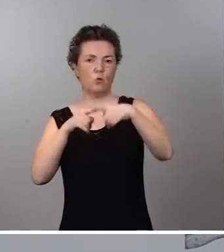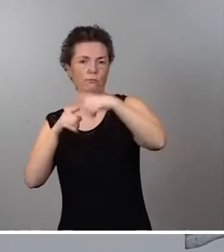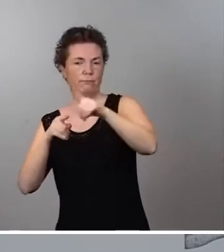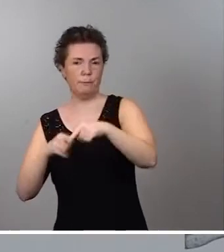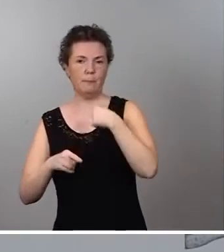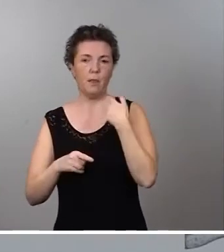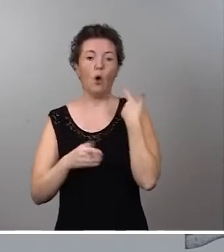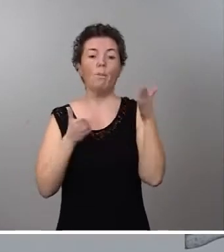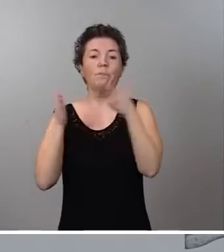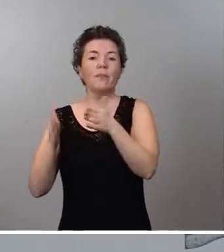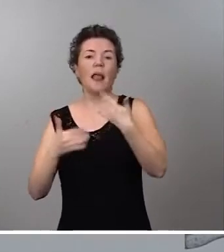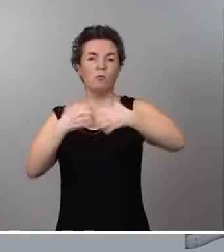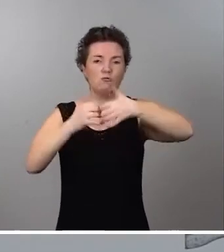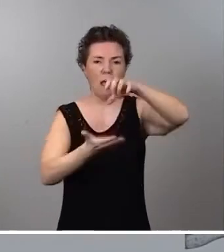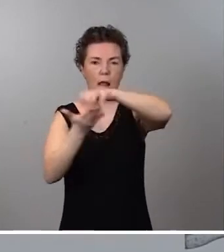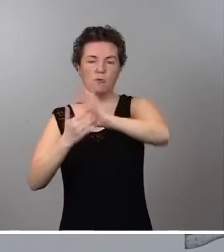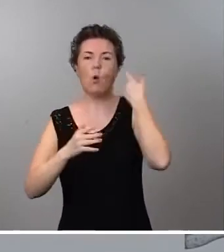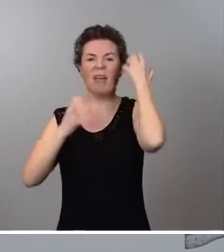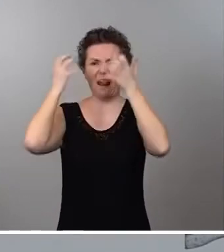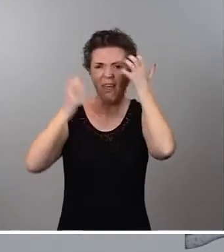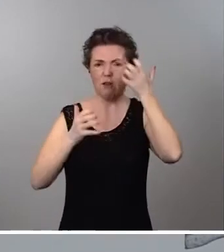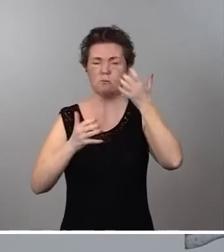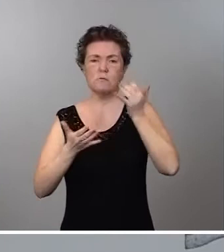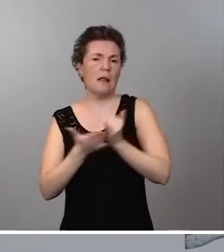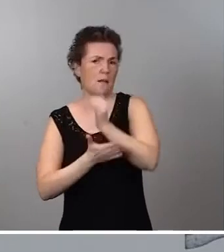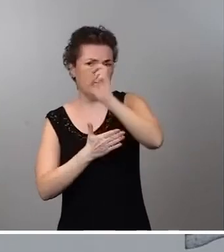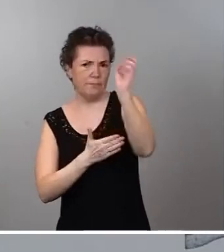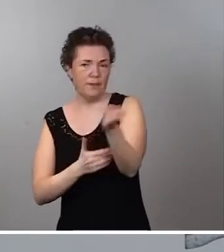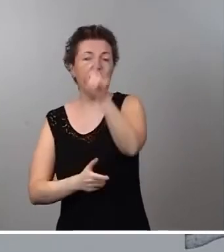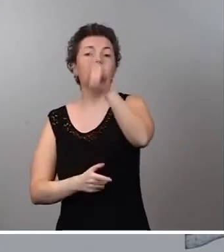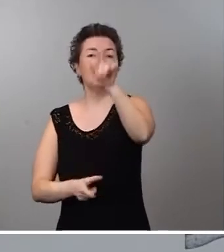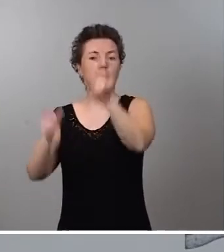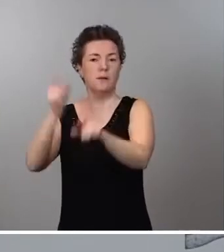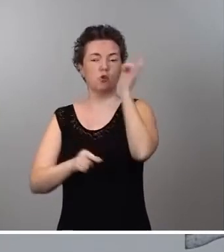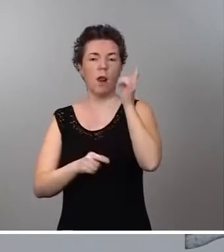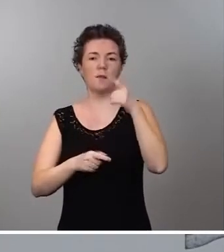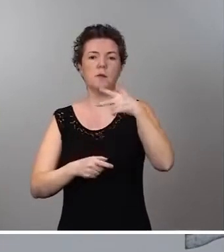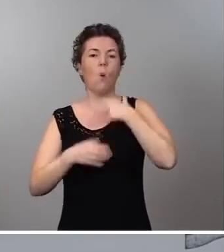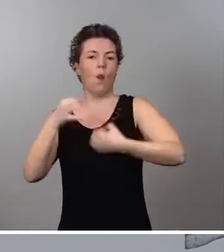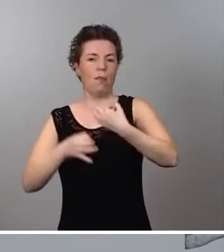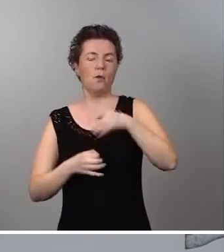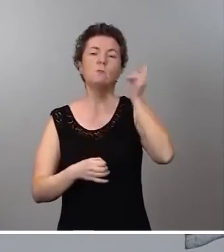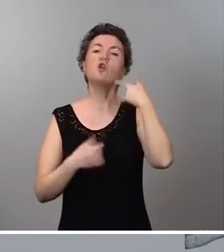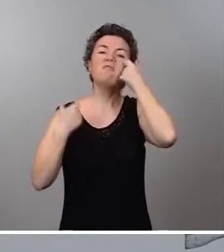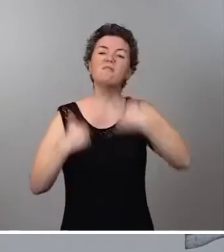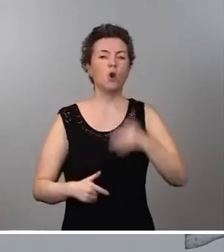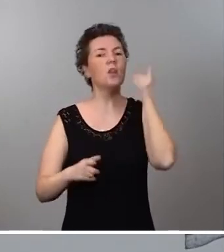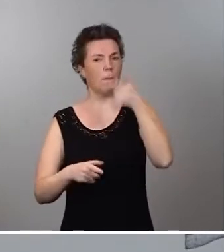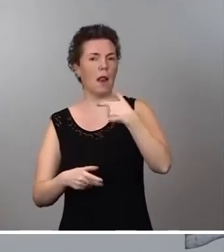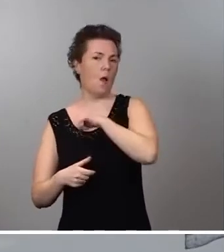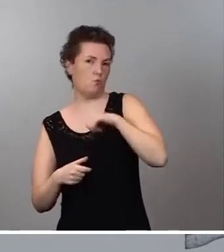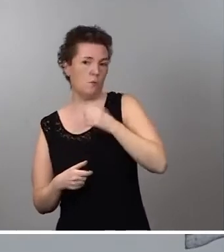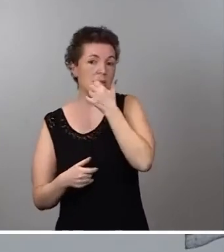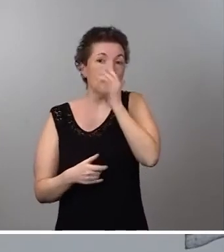industriales o ganaderos agrarios, también a personas jurídicas, no solo a personas físicas y también si las hubiera a las corporaciones